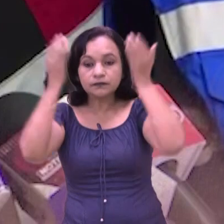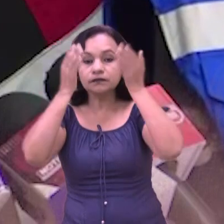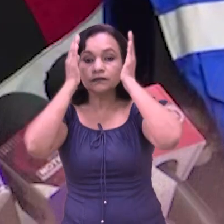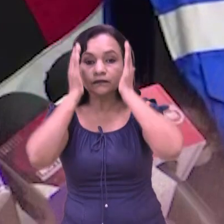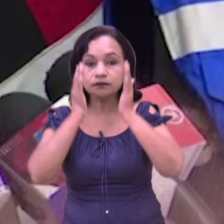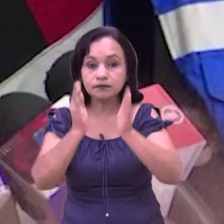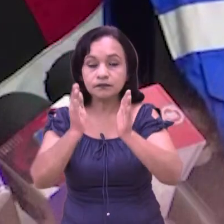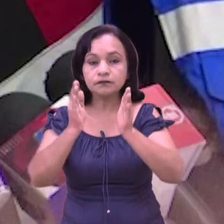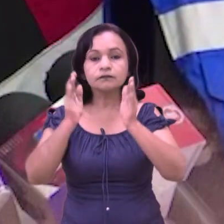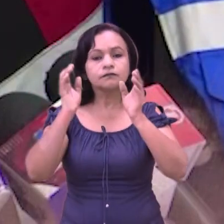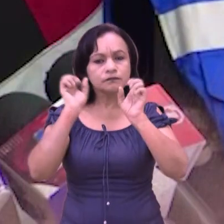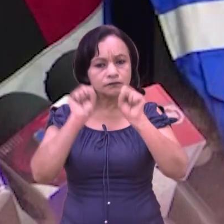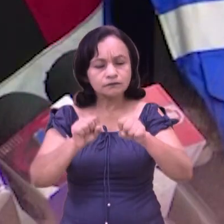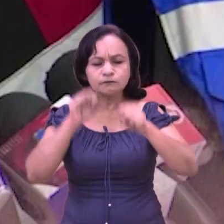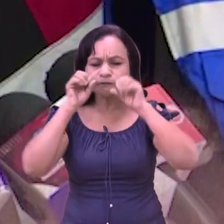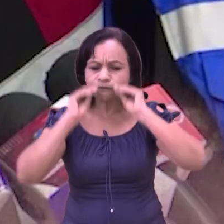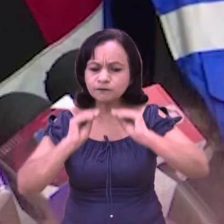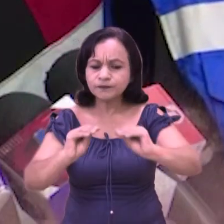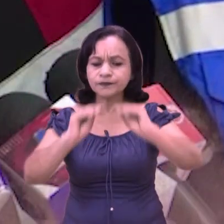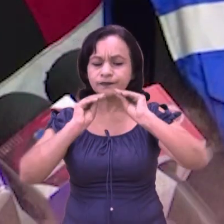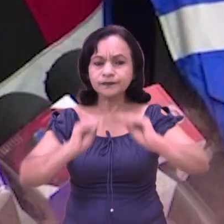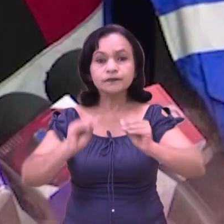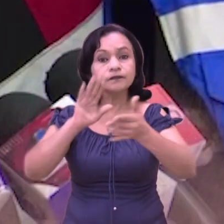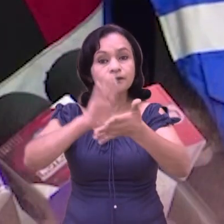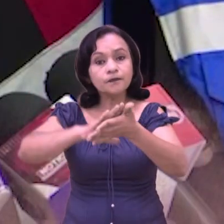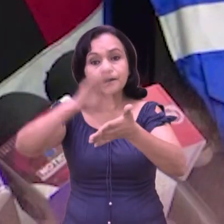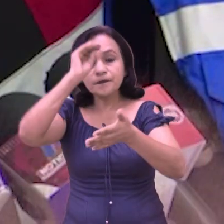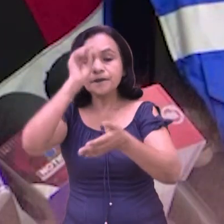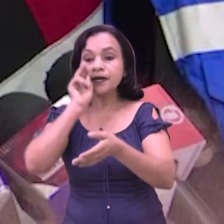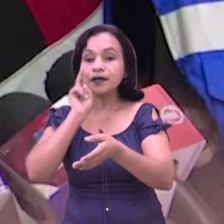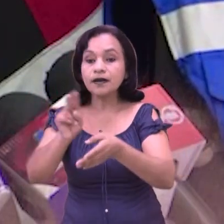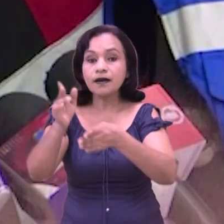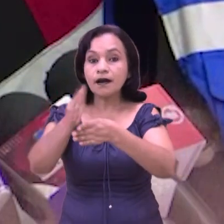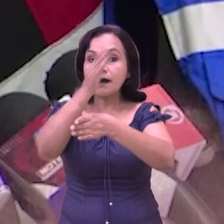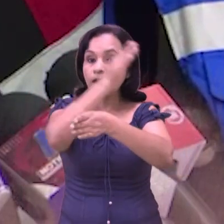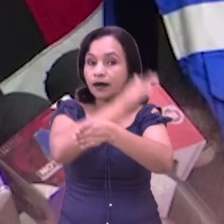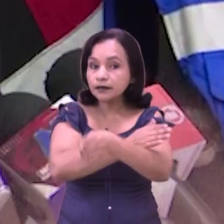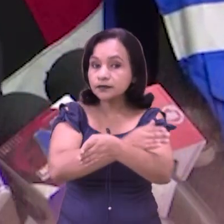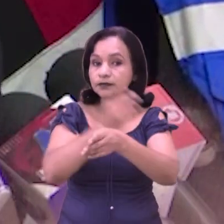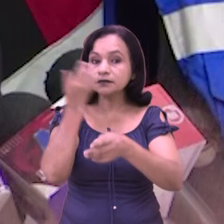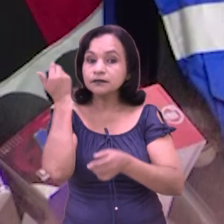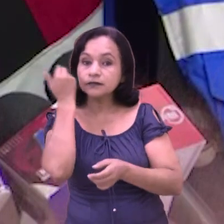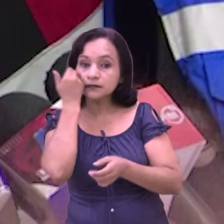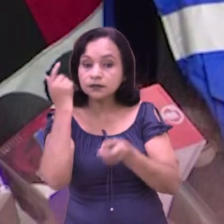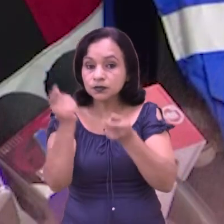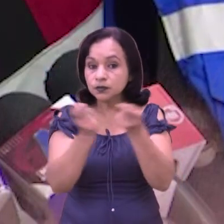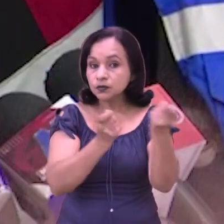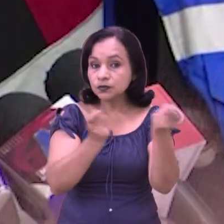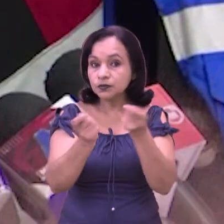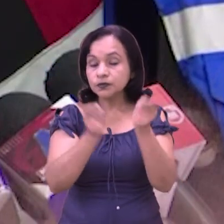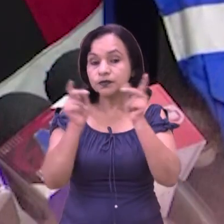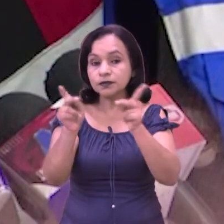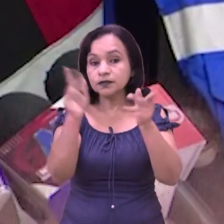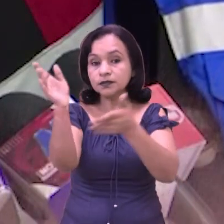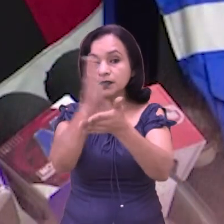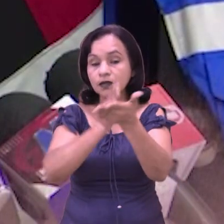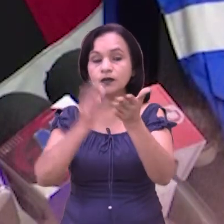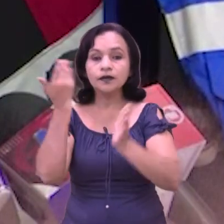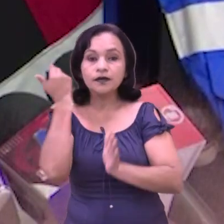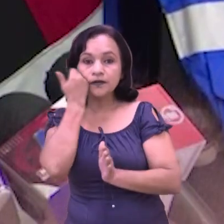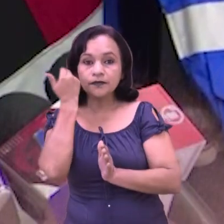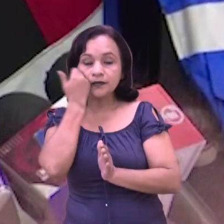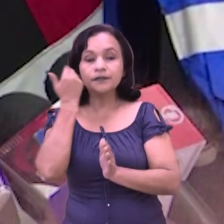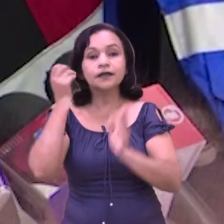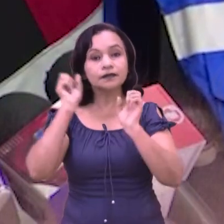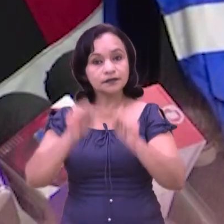atención primaria va también a ser capacitado para la detección temprana y el manejo oportuno de los casos,